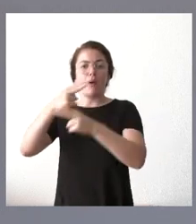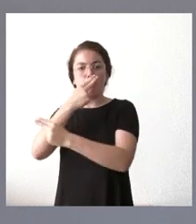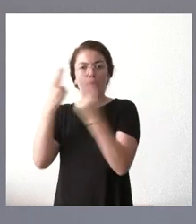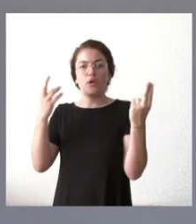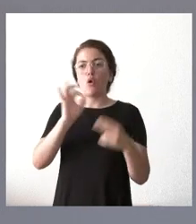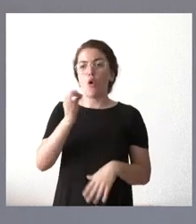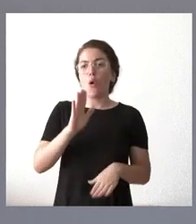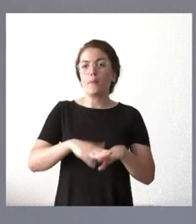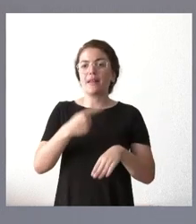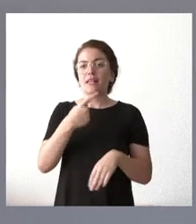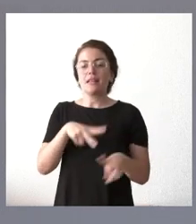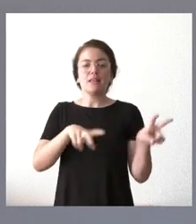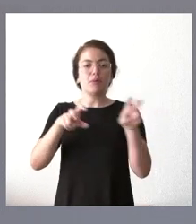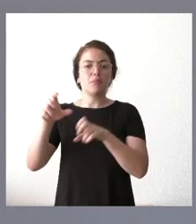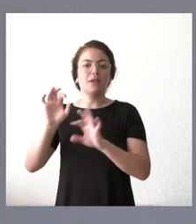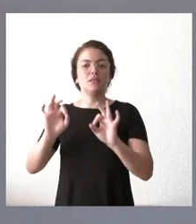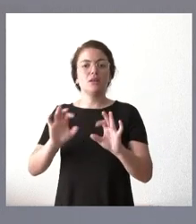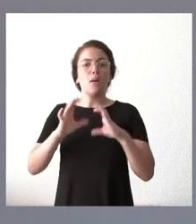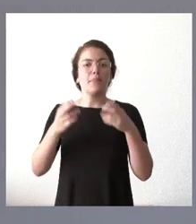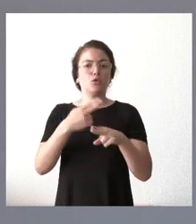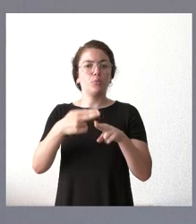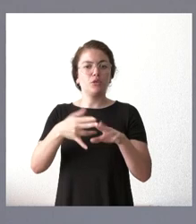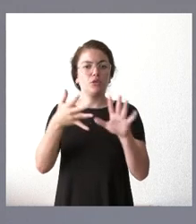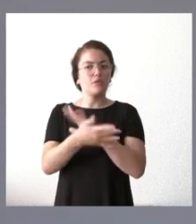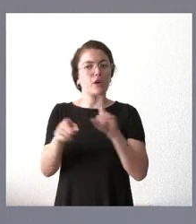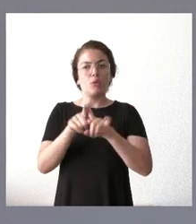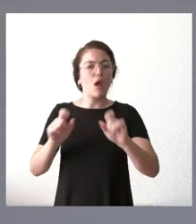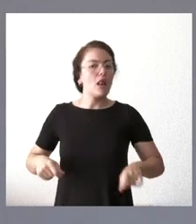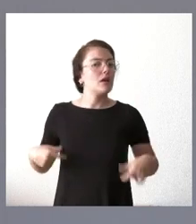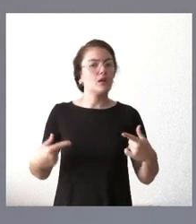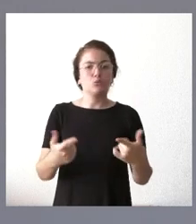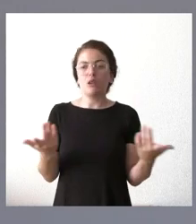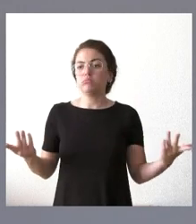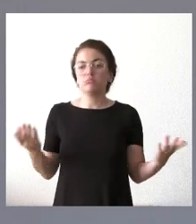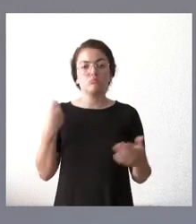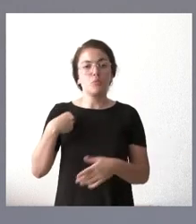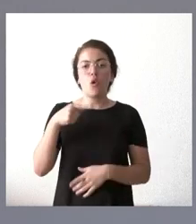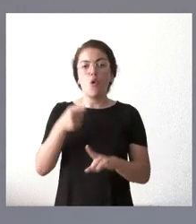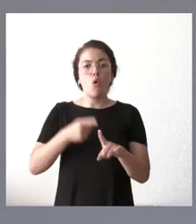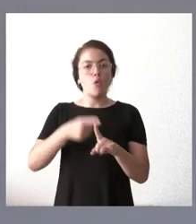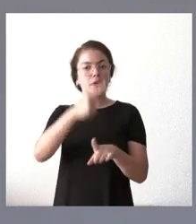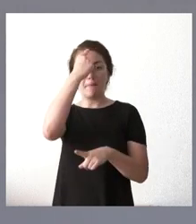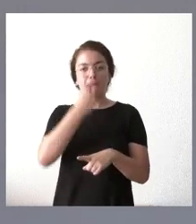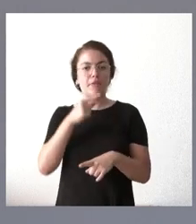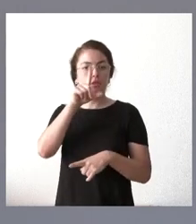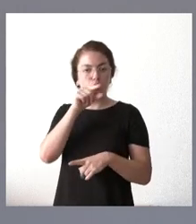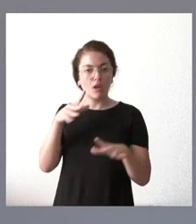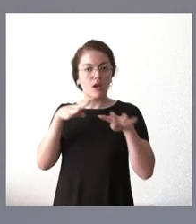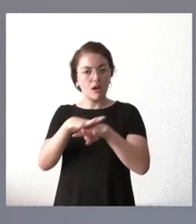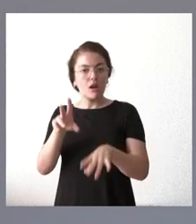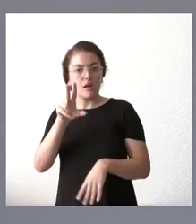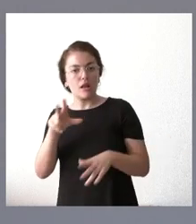cuestiones de un partido político. Y, por tanto, hay que verlo con la naturalidad de quien usa un perfil de redes sociales para